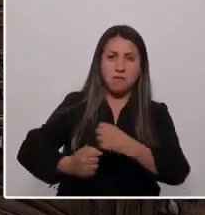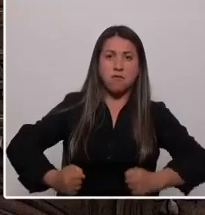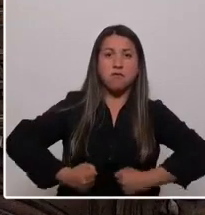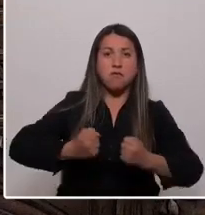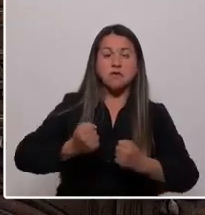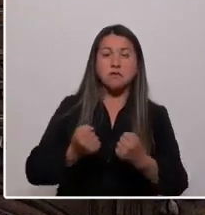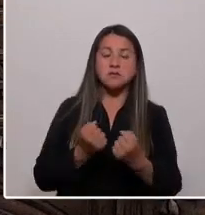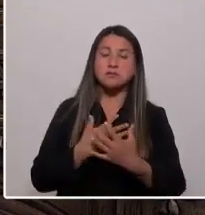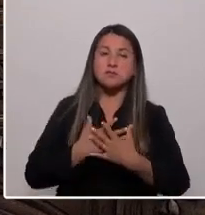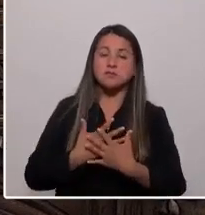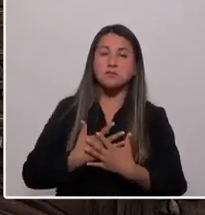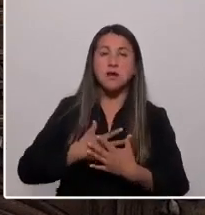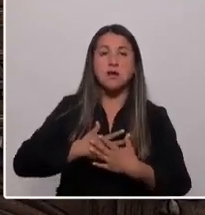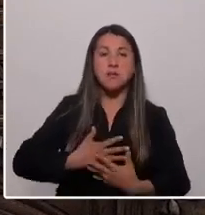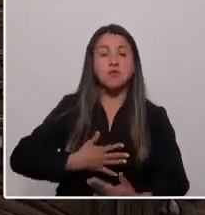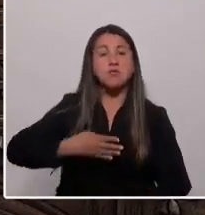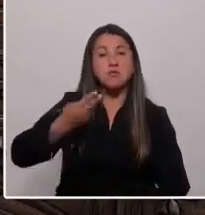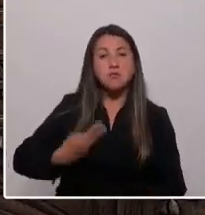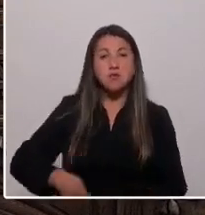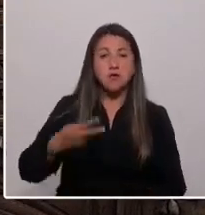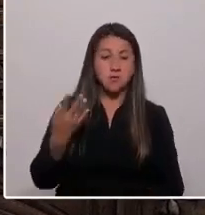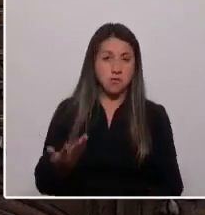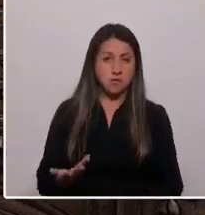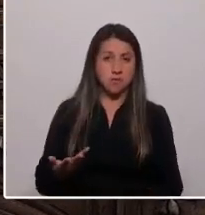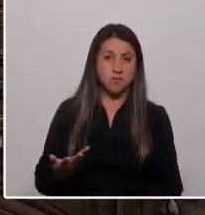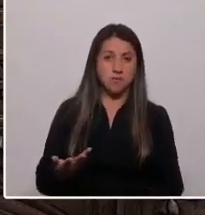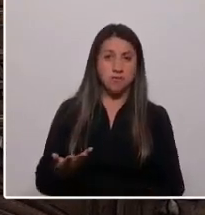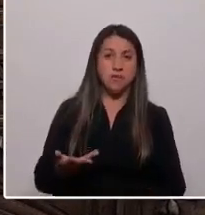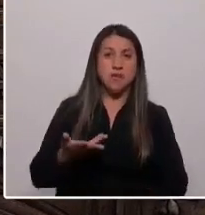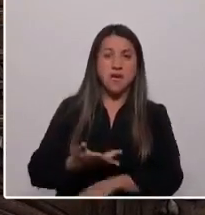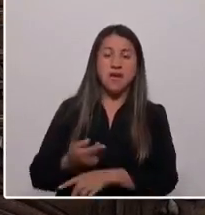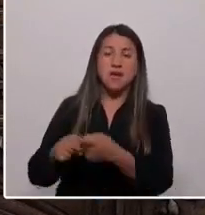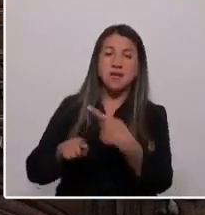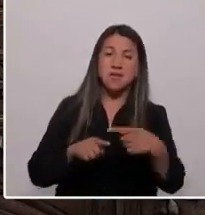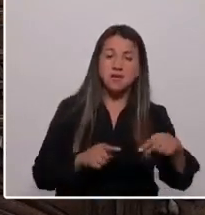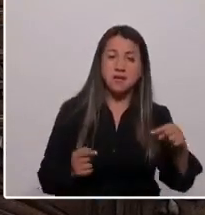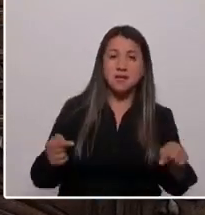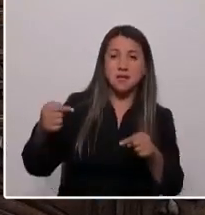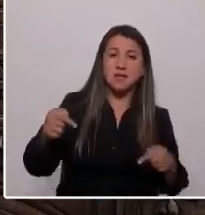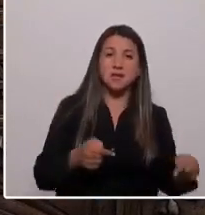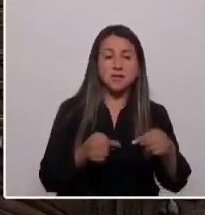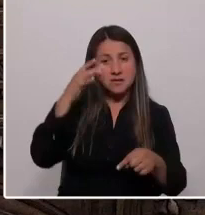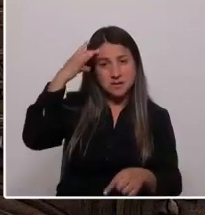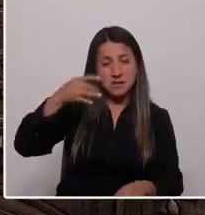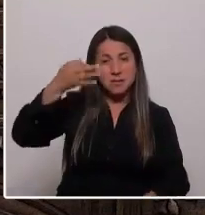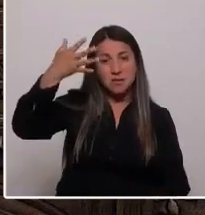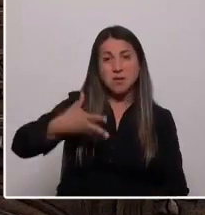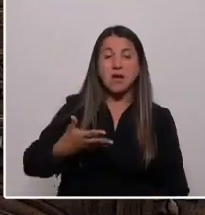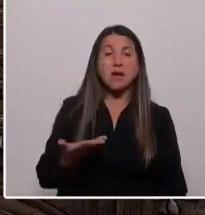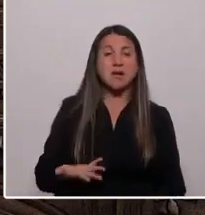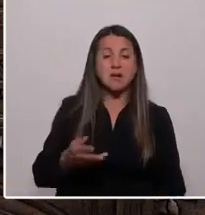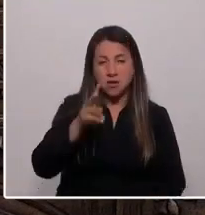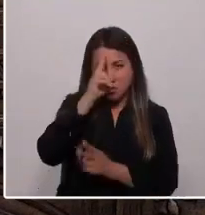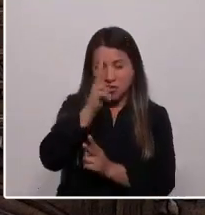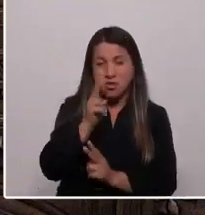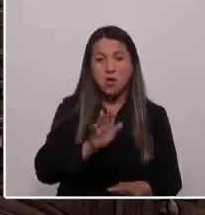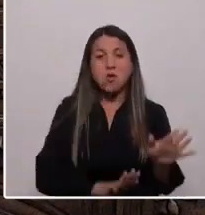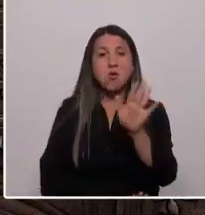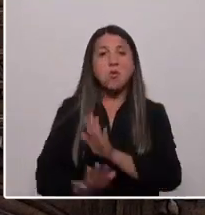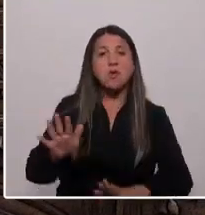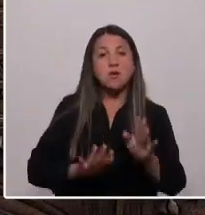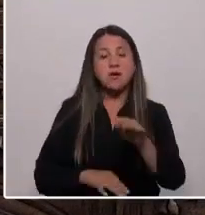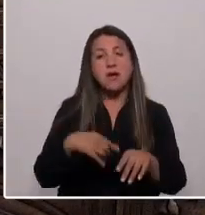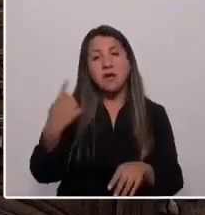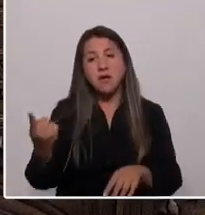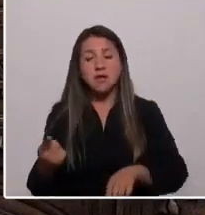y el coraje ante las adversidades y saben valorar la palabra y el honor a quienes cuidan a los suyos pero